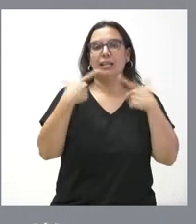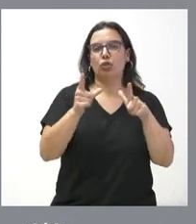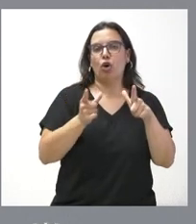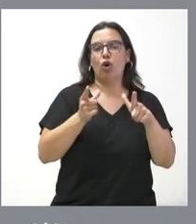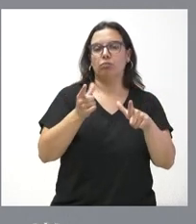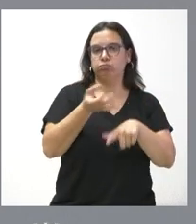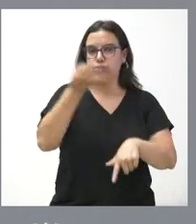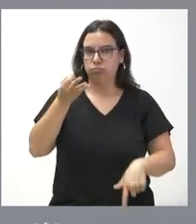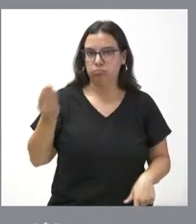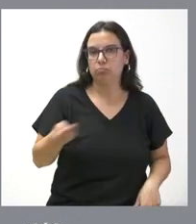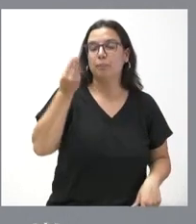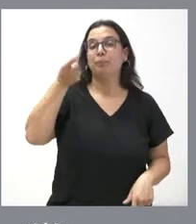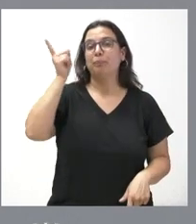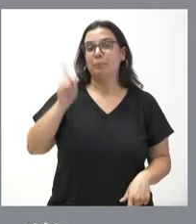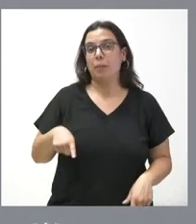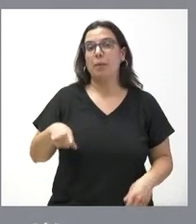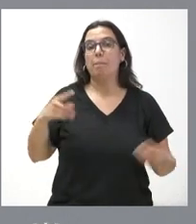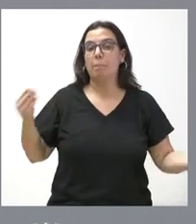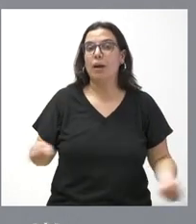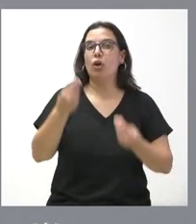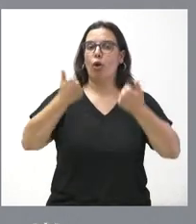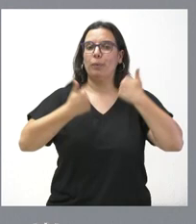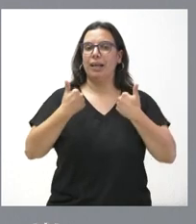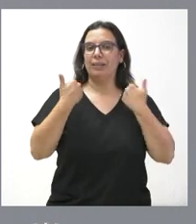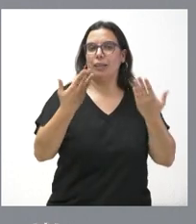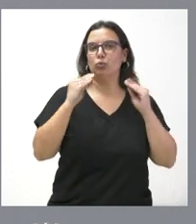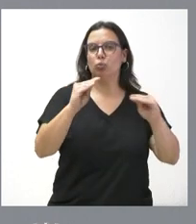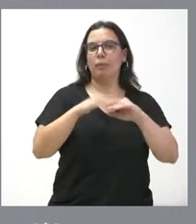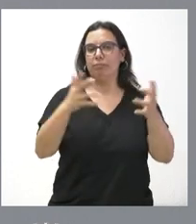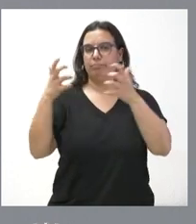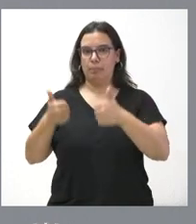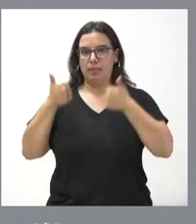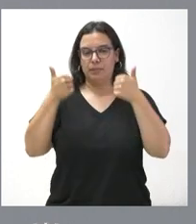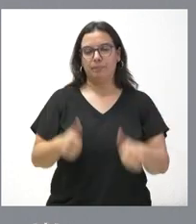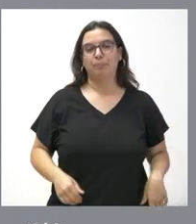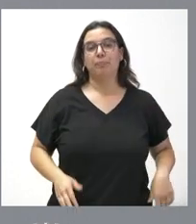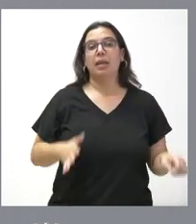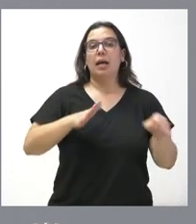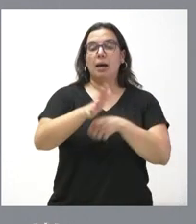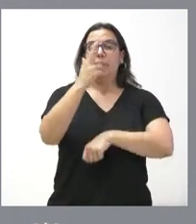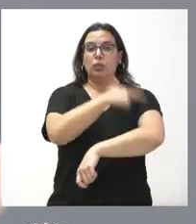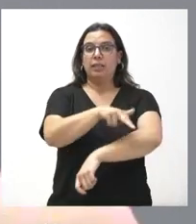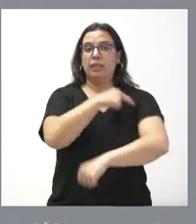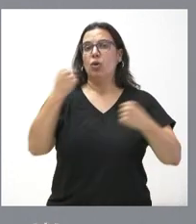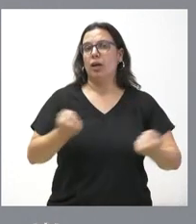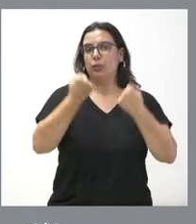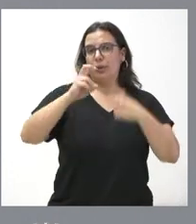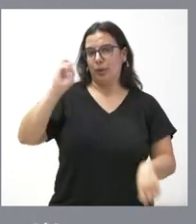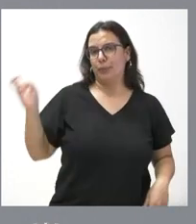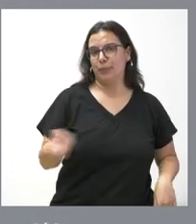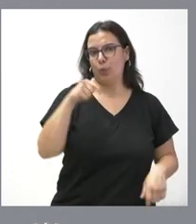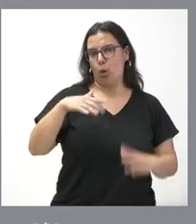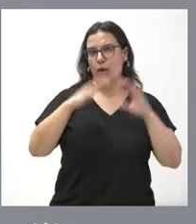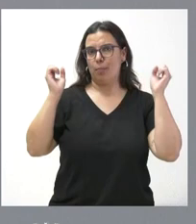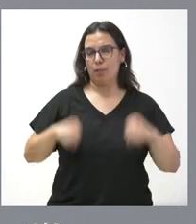esta forma, mejorar también su competitividad y su rentabilidad. En el ámbito sanitario son diversas las actuaciones que se han aprobado esta